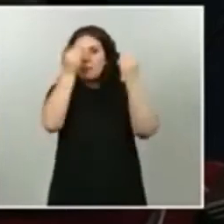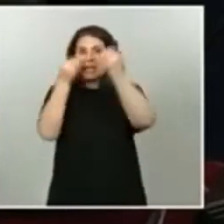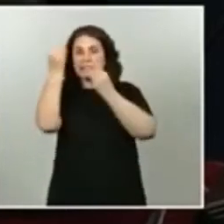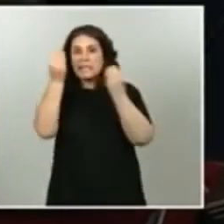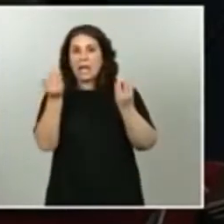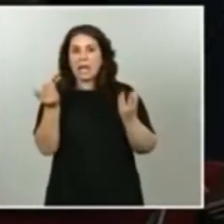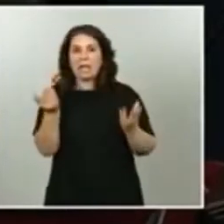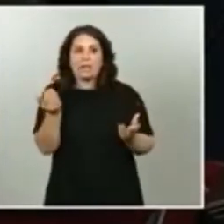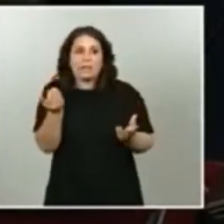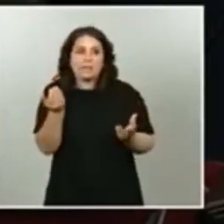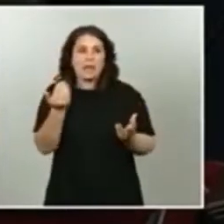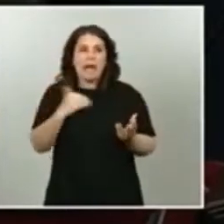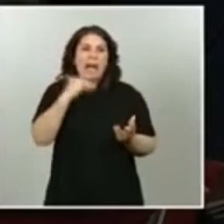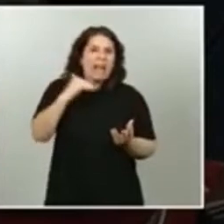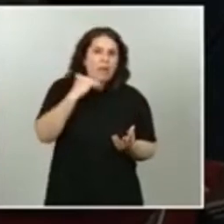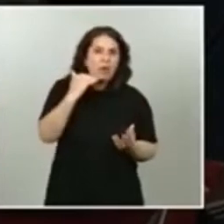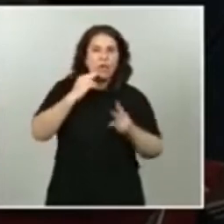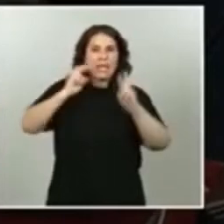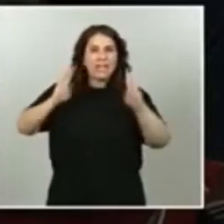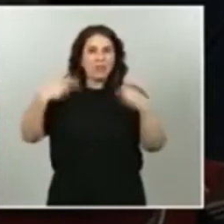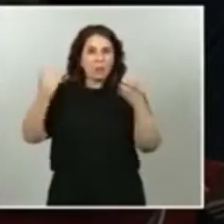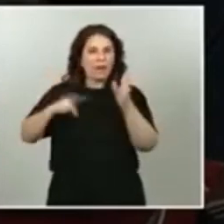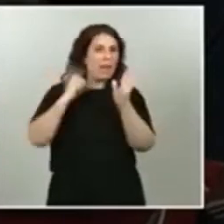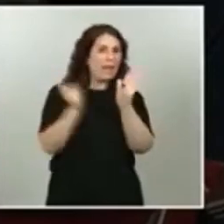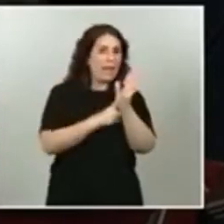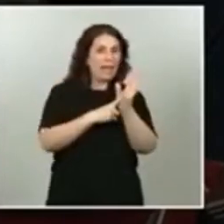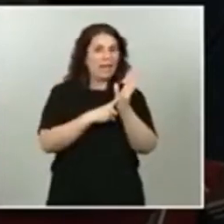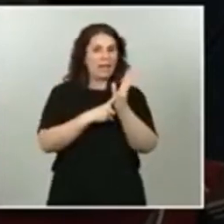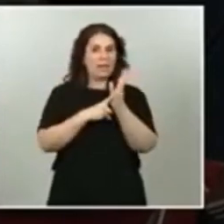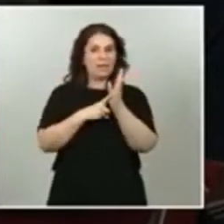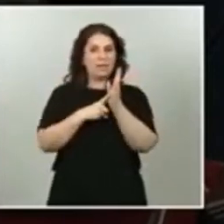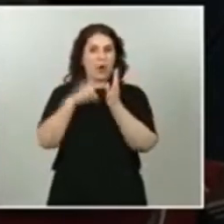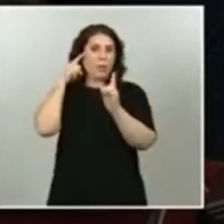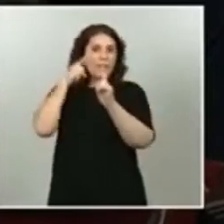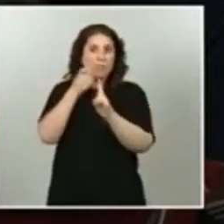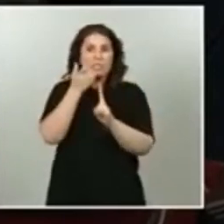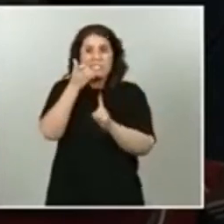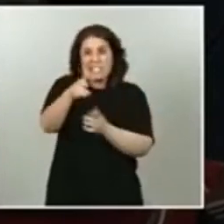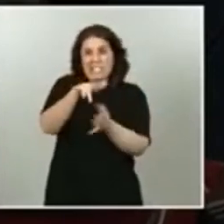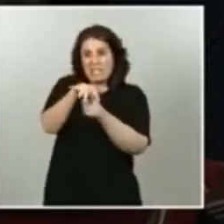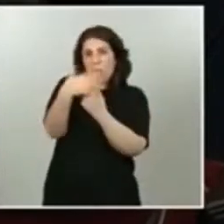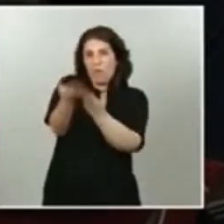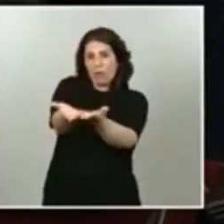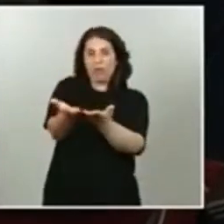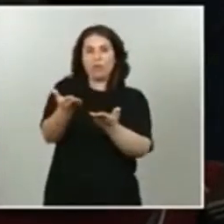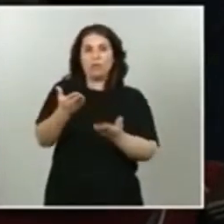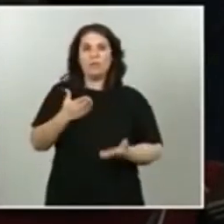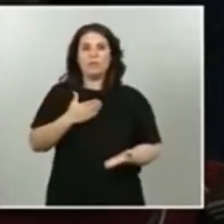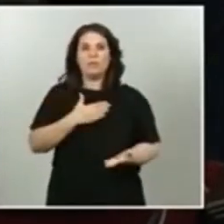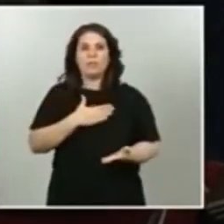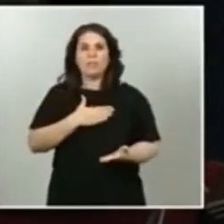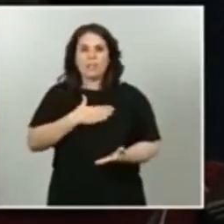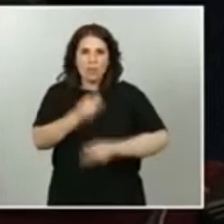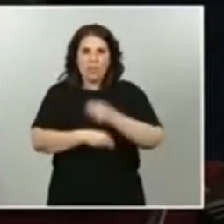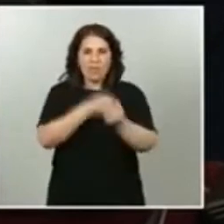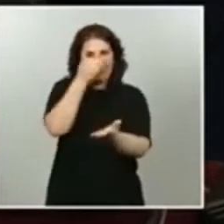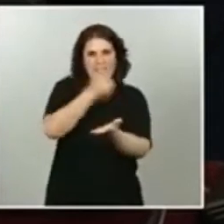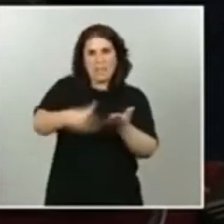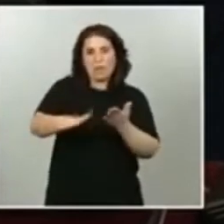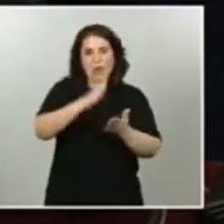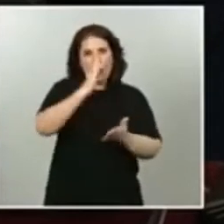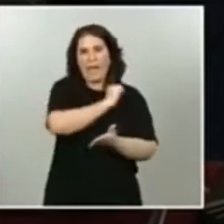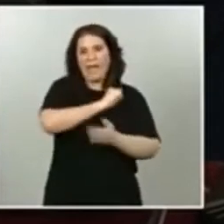en mente alguna reforma legal para que en estos casos se pueda llevar a cabo un desahucio exprés. Hubo una reforma en